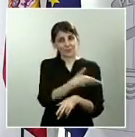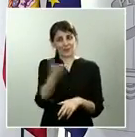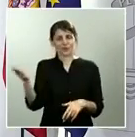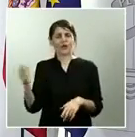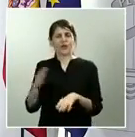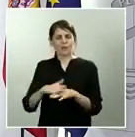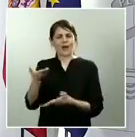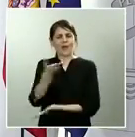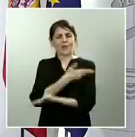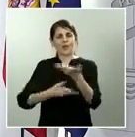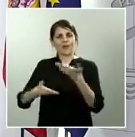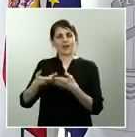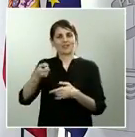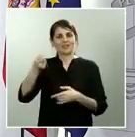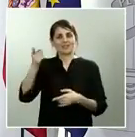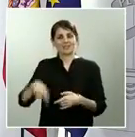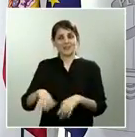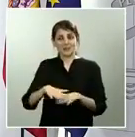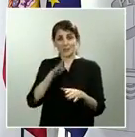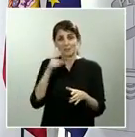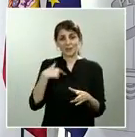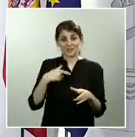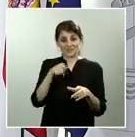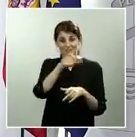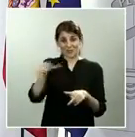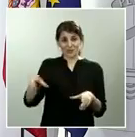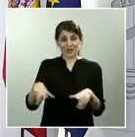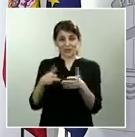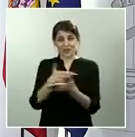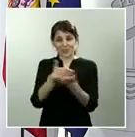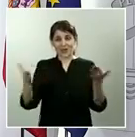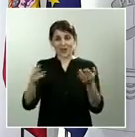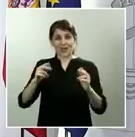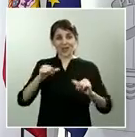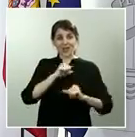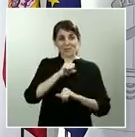que se esperan de los ciudadanos sobre todo en la parte de higiene personal muchas gracias